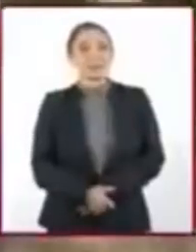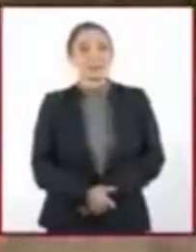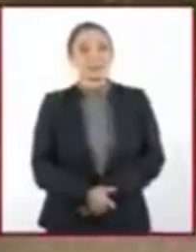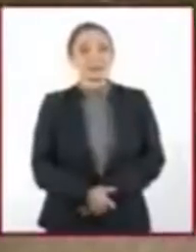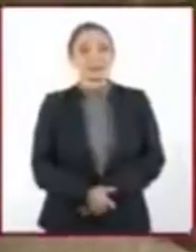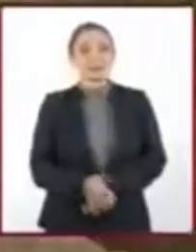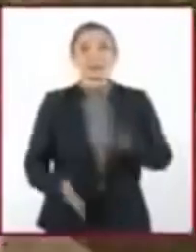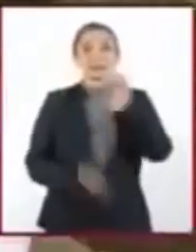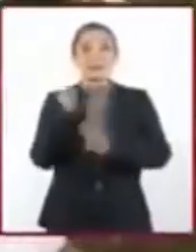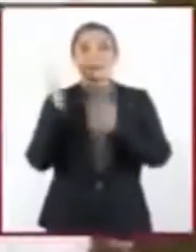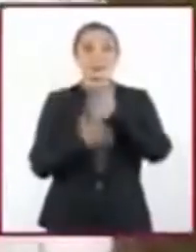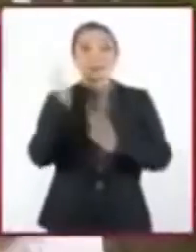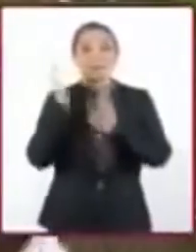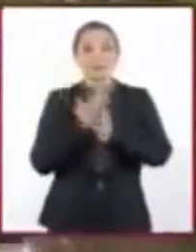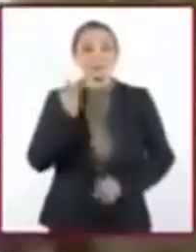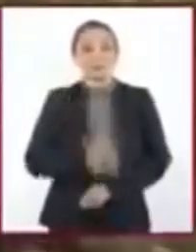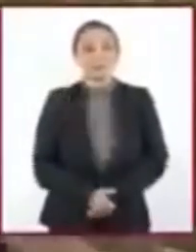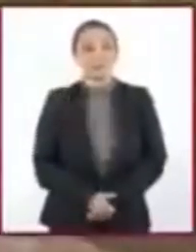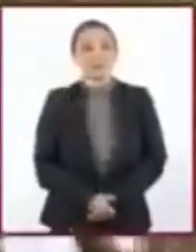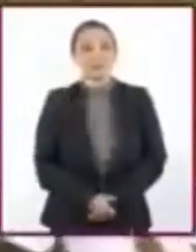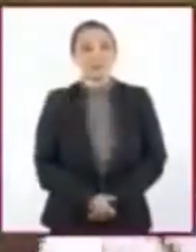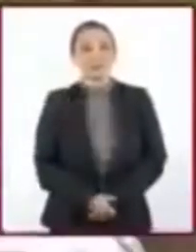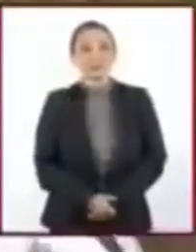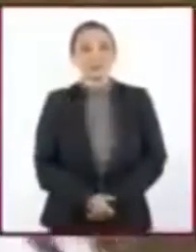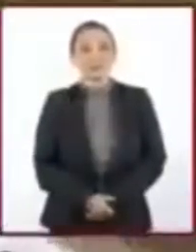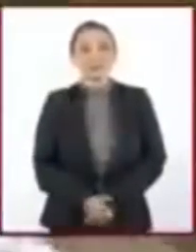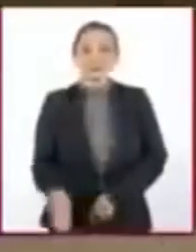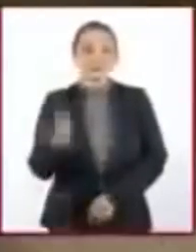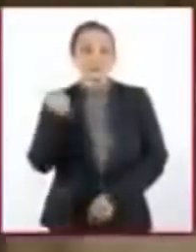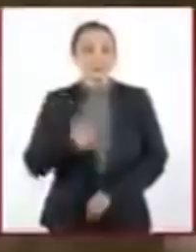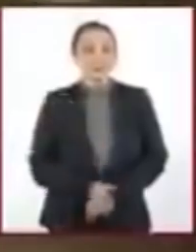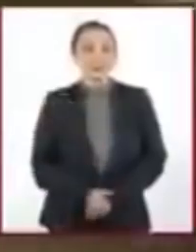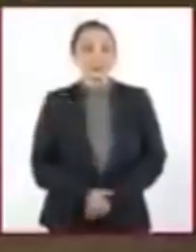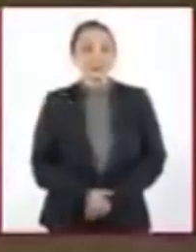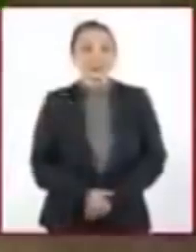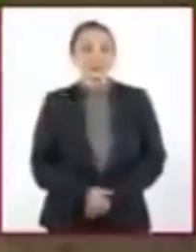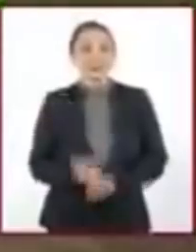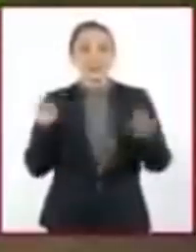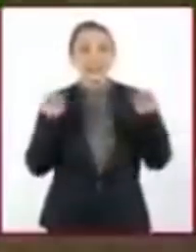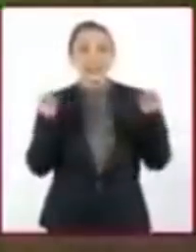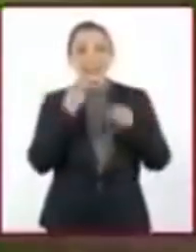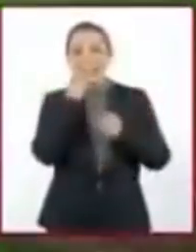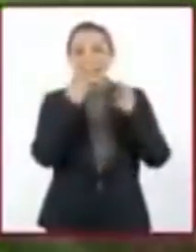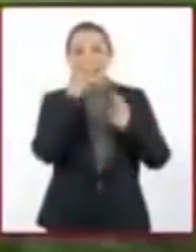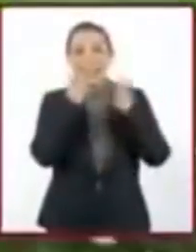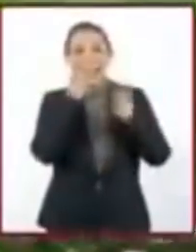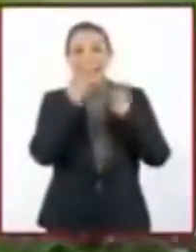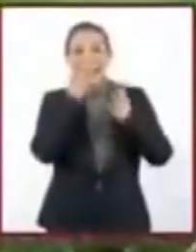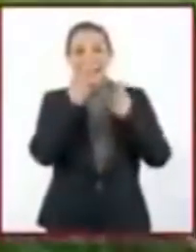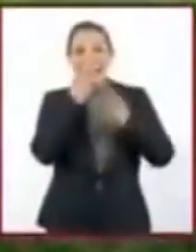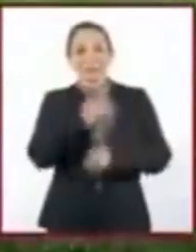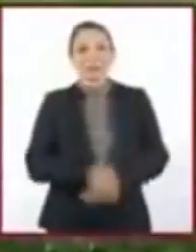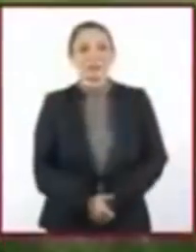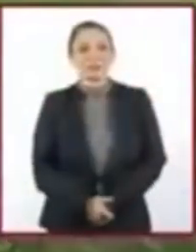Vámonos. Vámonos. Vámonos. Vámonos. Vámonos.